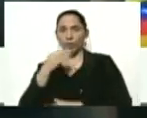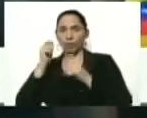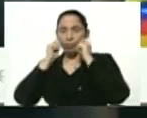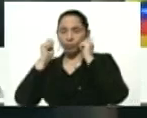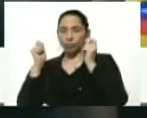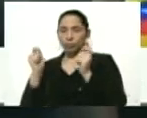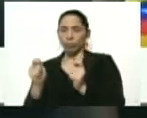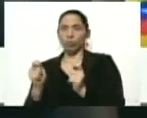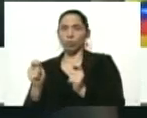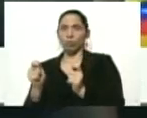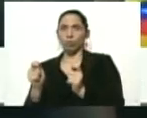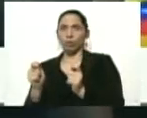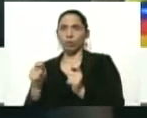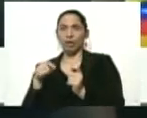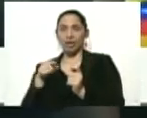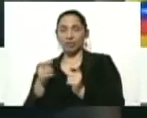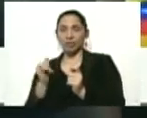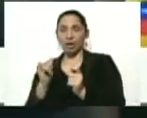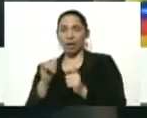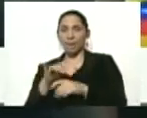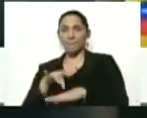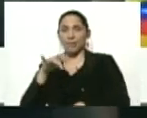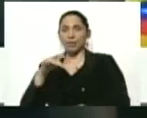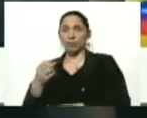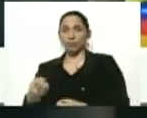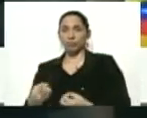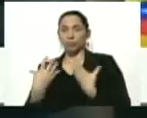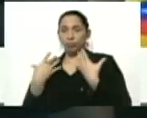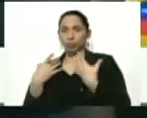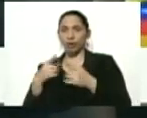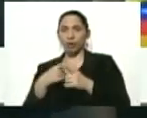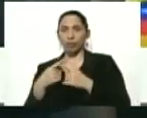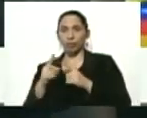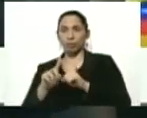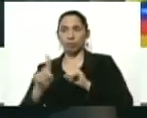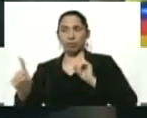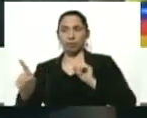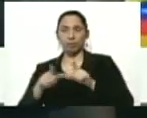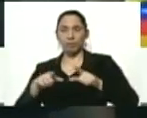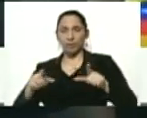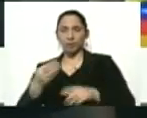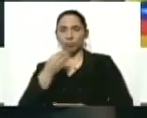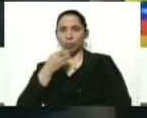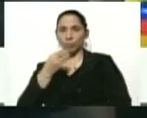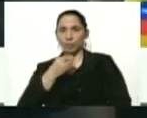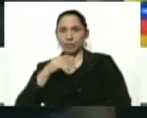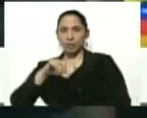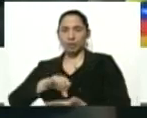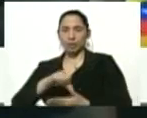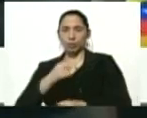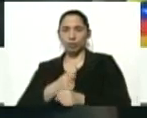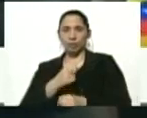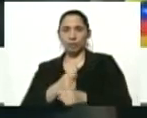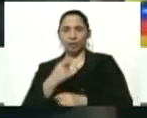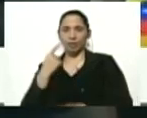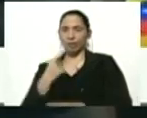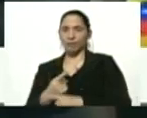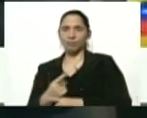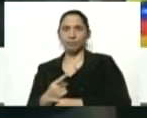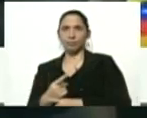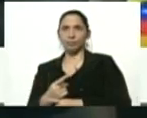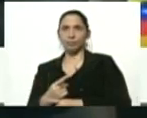mascarilla y eso implica que existe mayor posibilidad de contagio entonces el distanciamiento de los espacios de comida en los centros de trabajo hay que